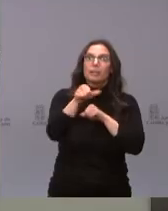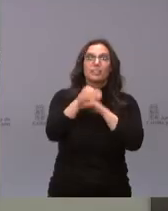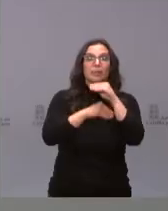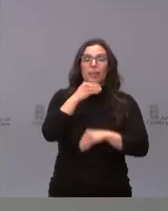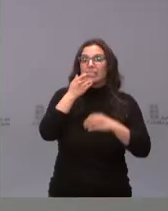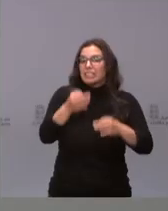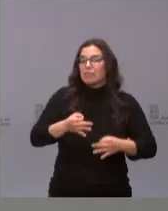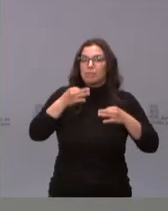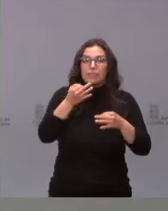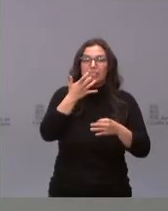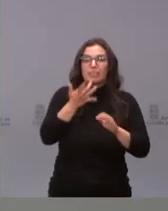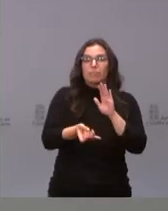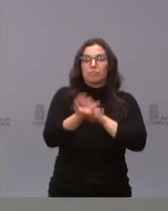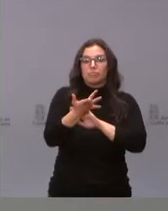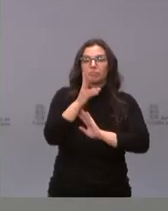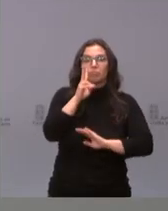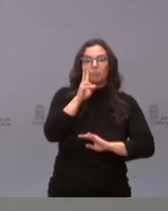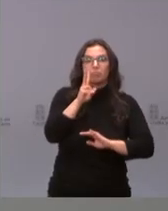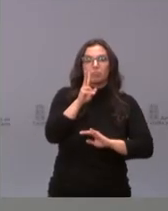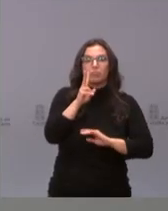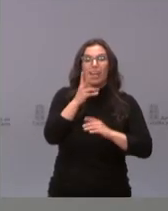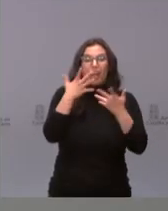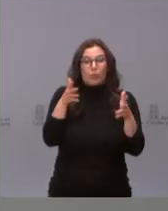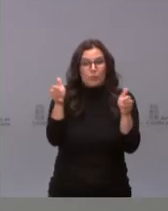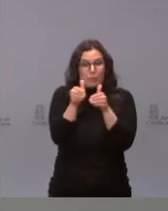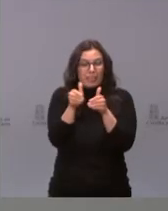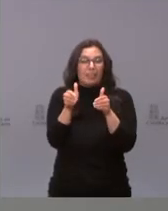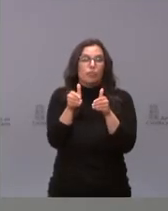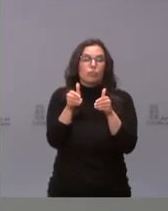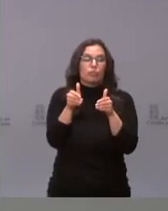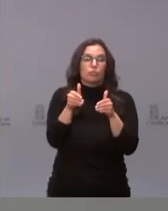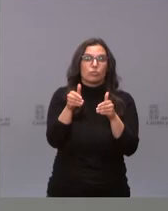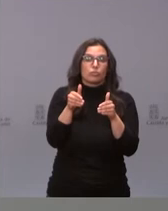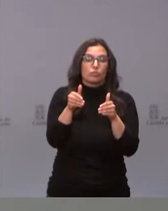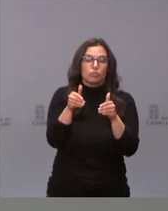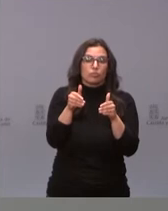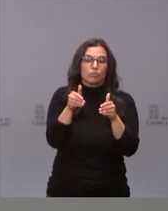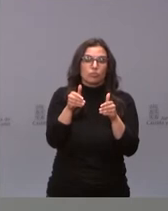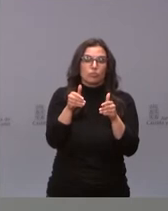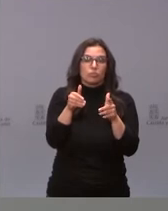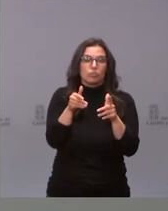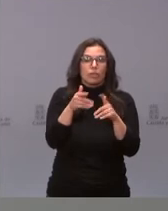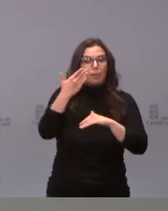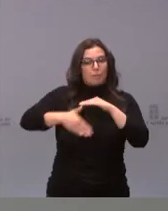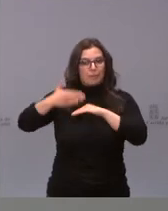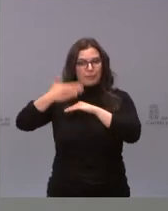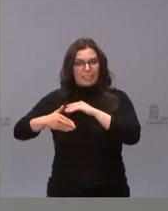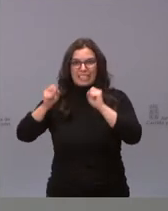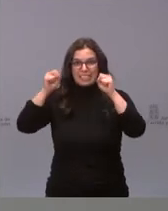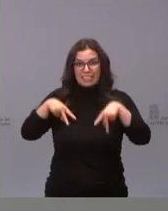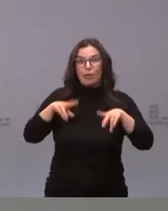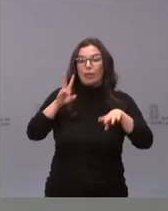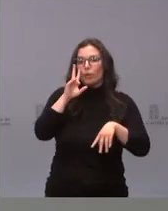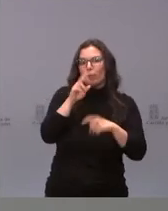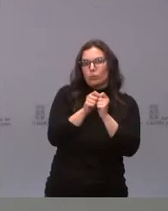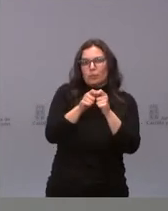aquellos sitios en los que, siendo pequeños y no estableciendo medidas restrictivas, vemos que hay una